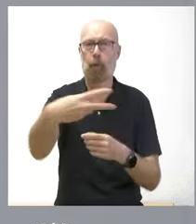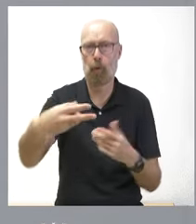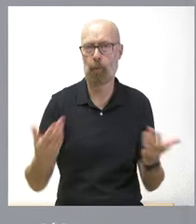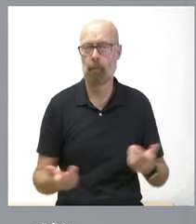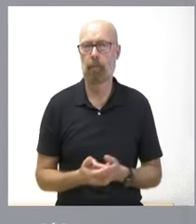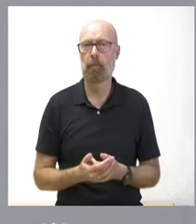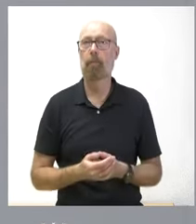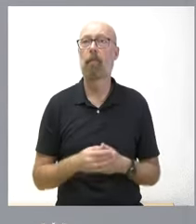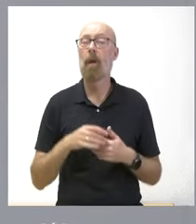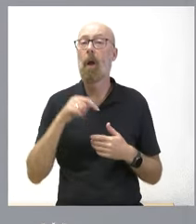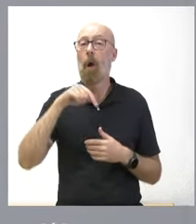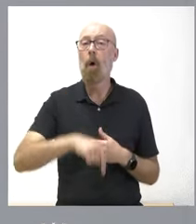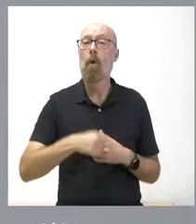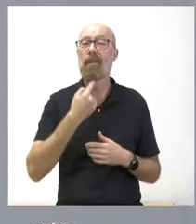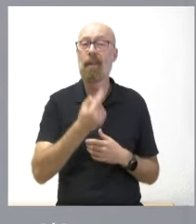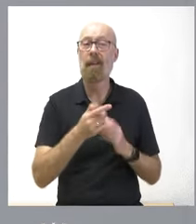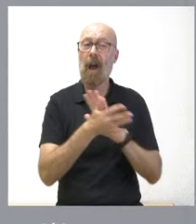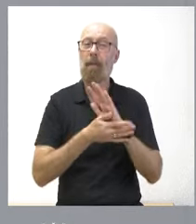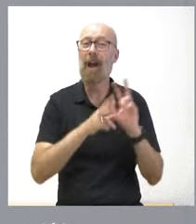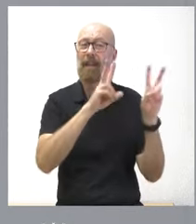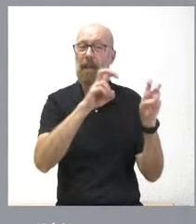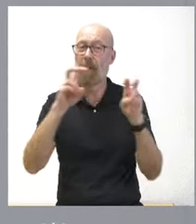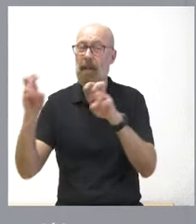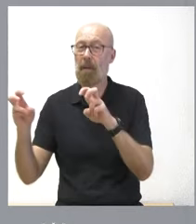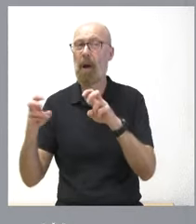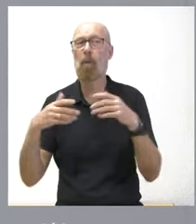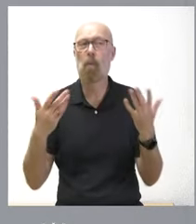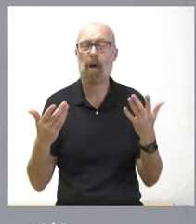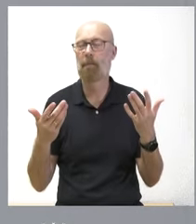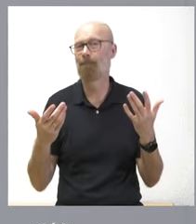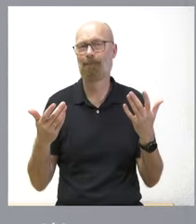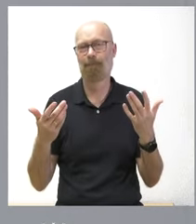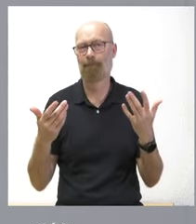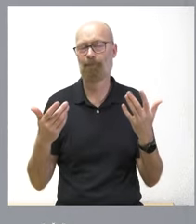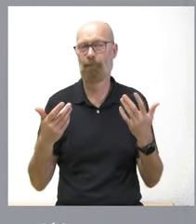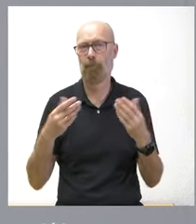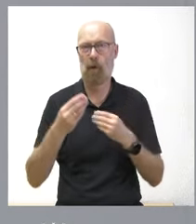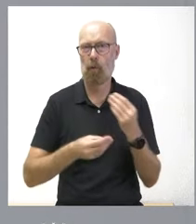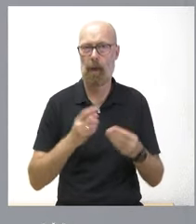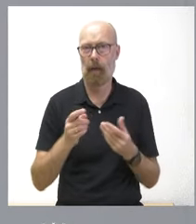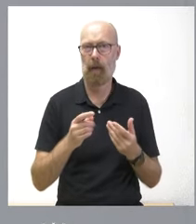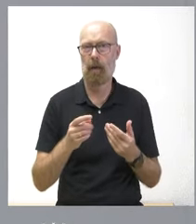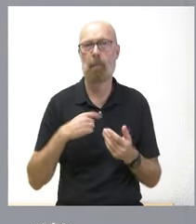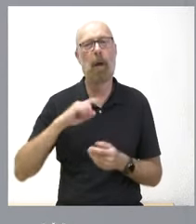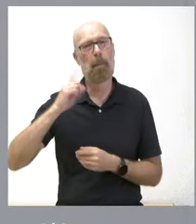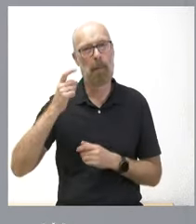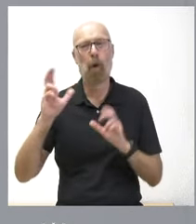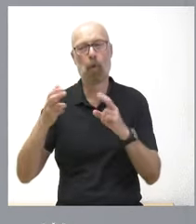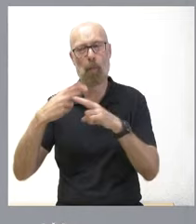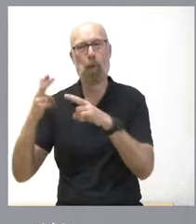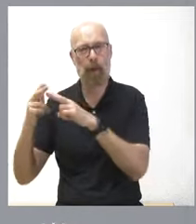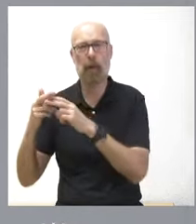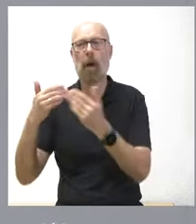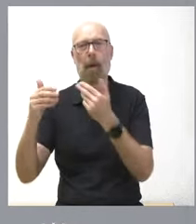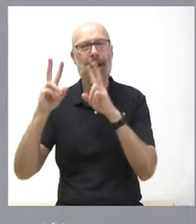darles el catálogo de los temas cerrados, que creo que es algo por respeto que primero tenemos que hablar con los partidos políticos,